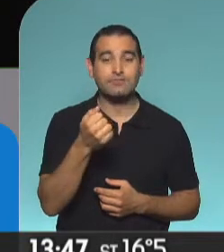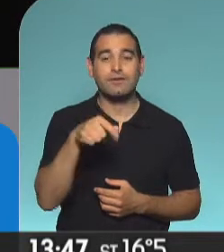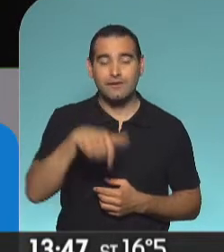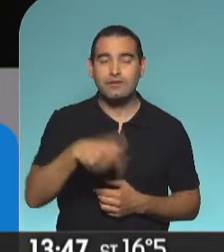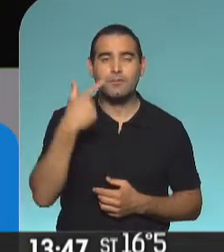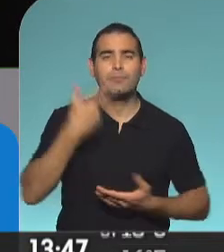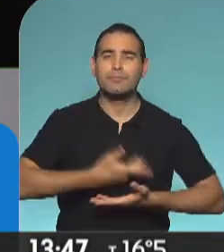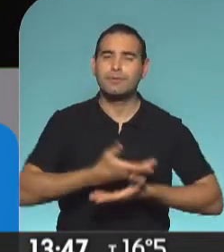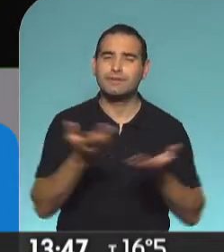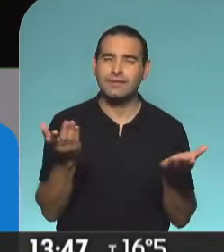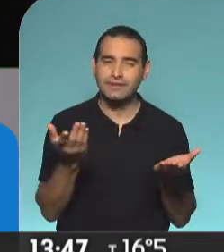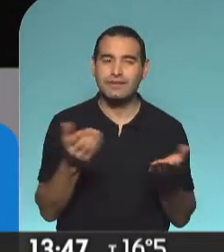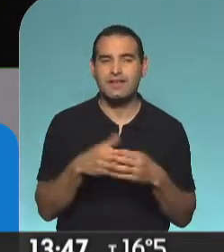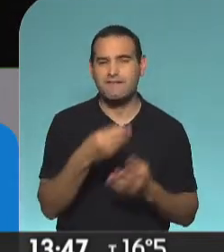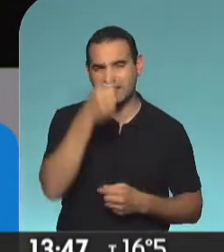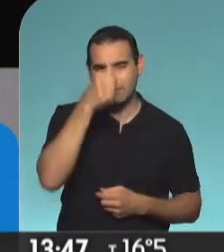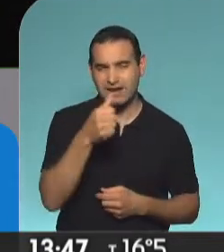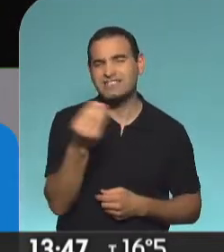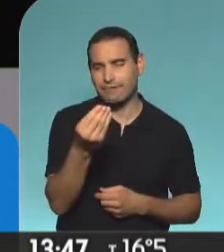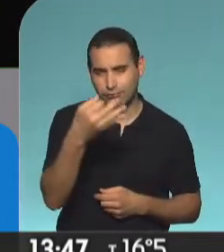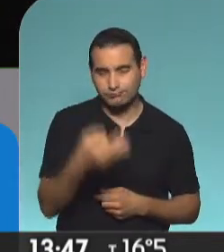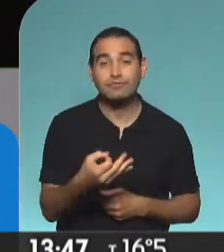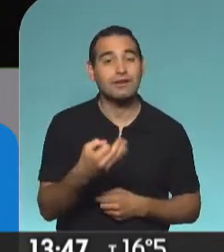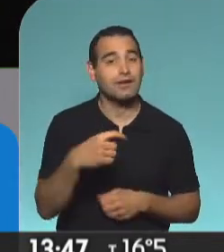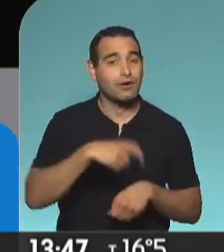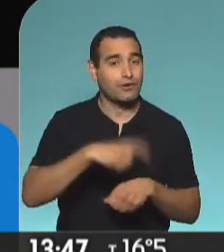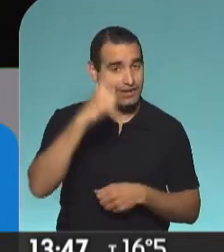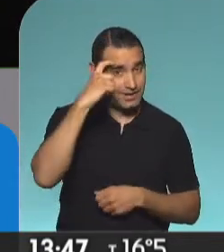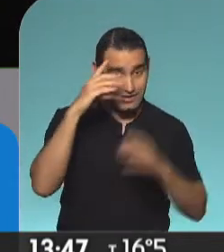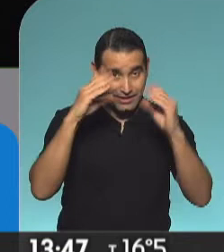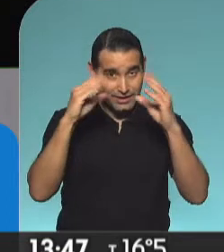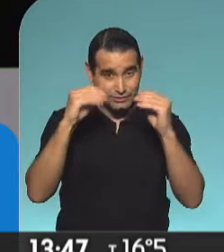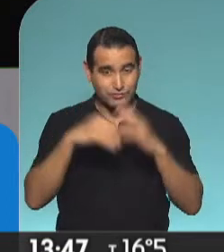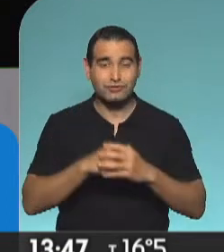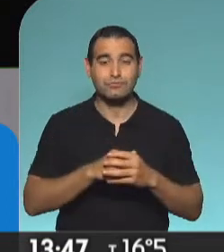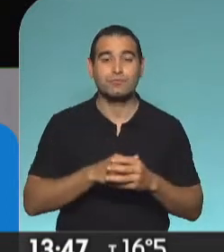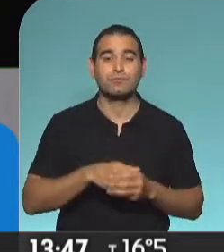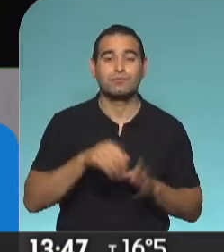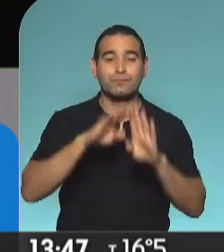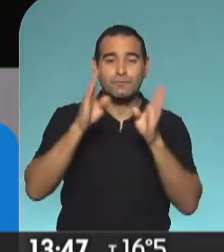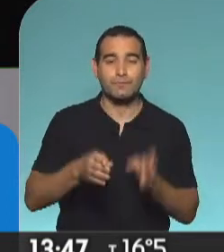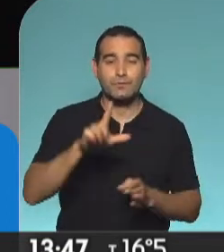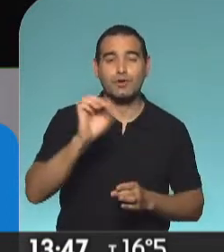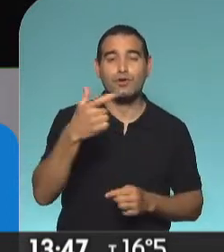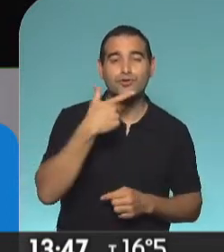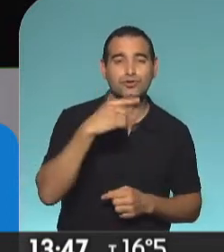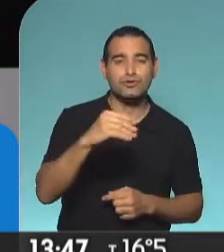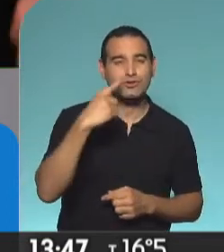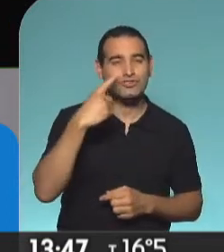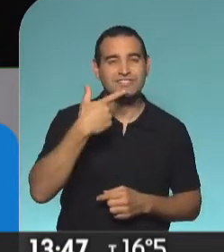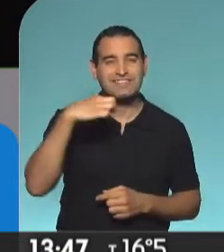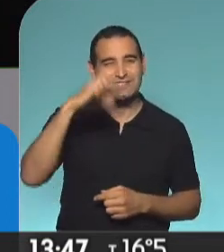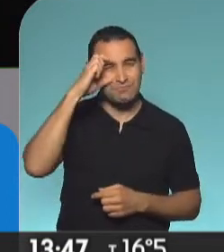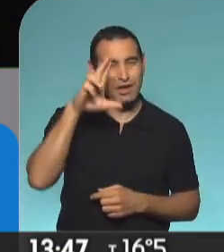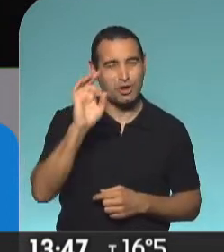presentándose el fin de semana, el sábado, a las 10 de la noche, en Los Chisperos, en la nueva vuelta de Los Chisperos, que